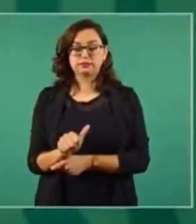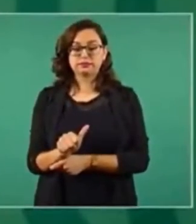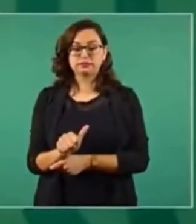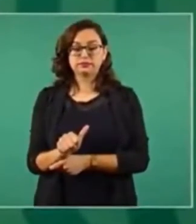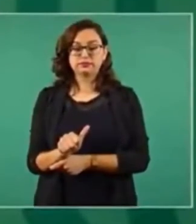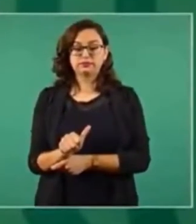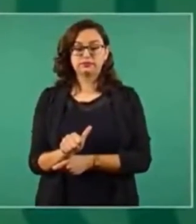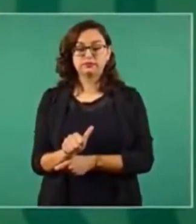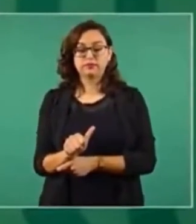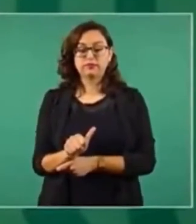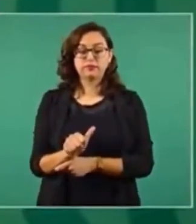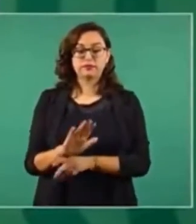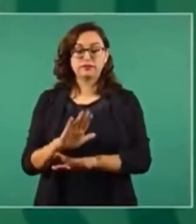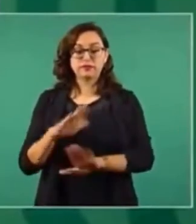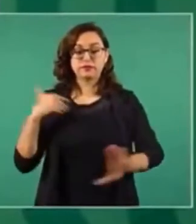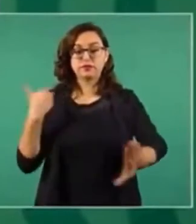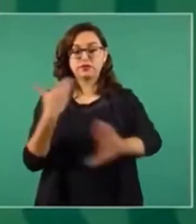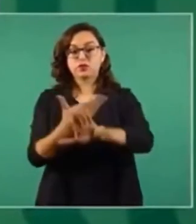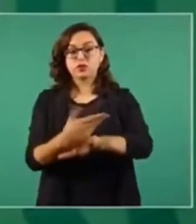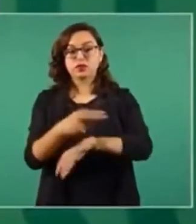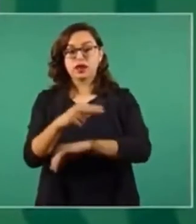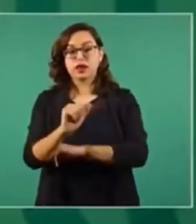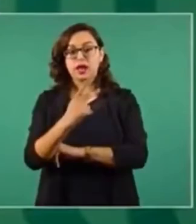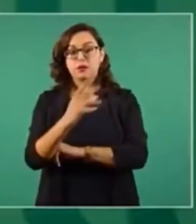a Napoleón Gómez Urrutia